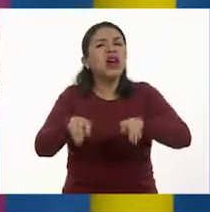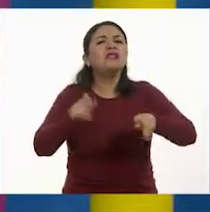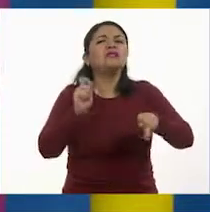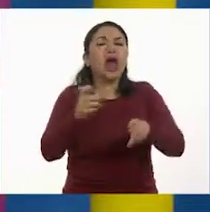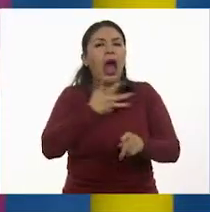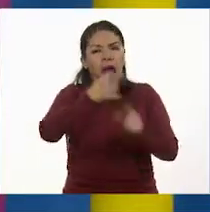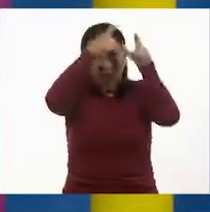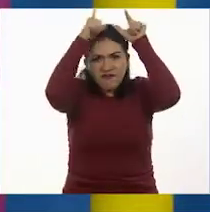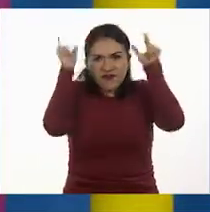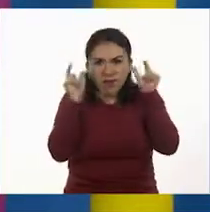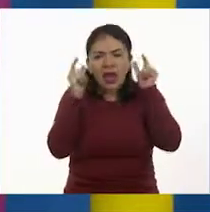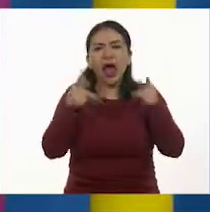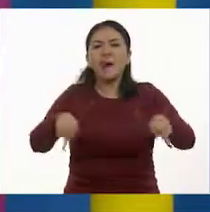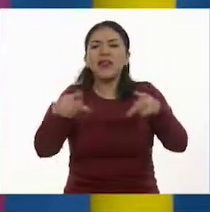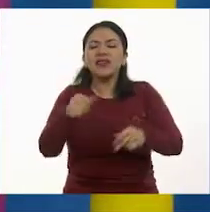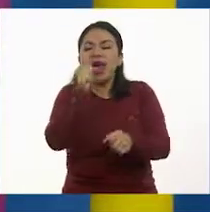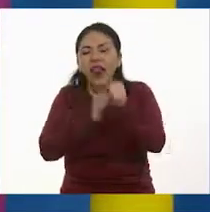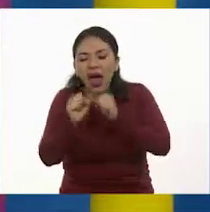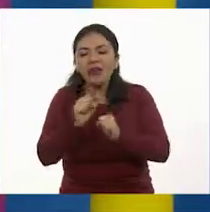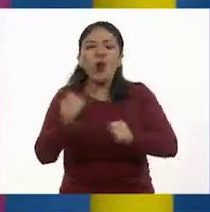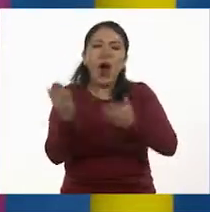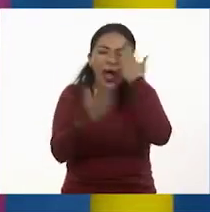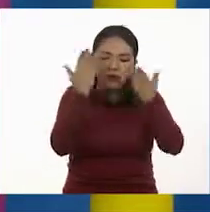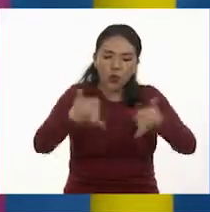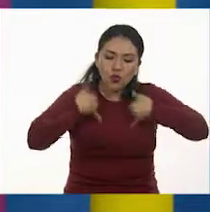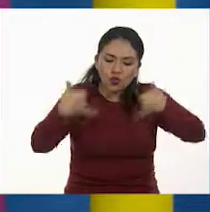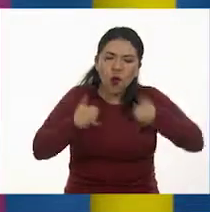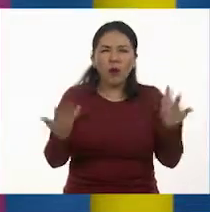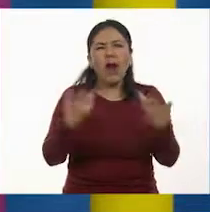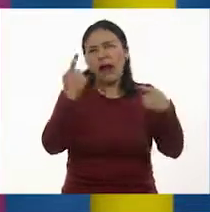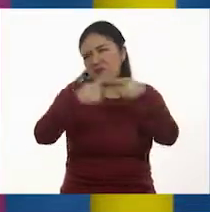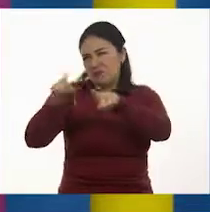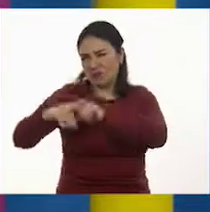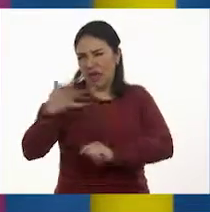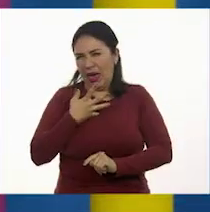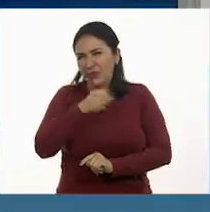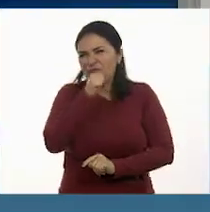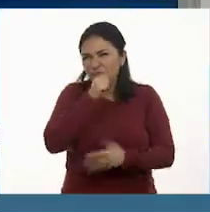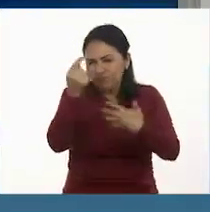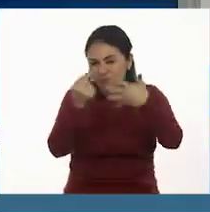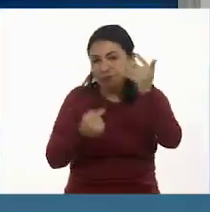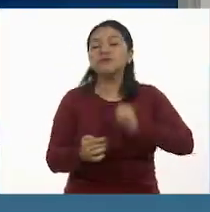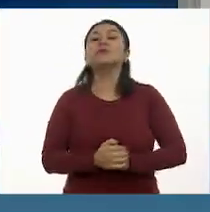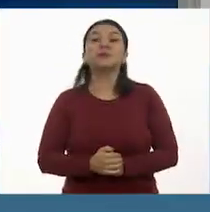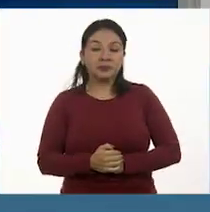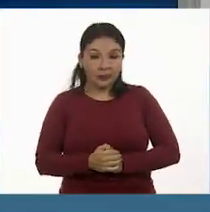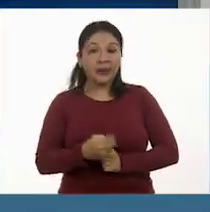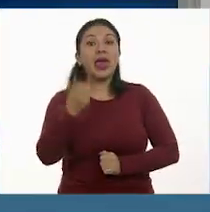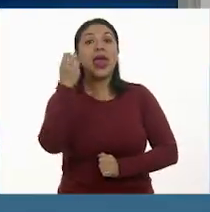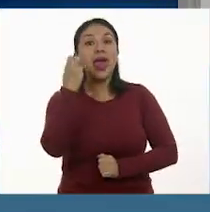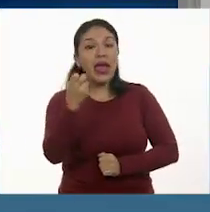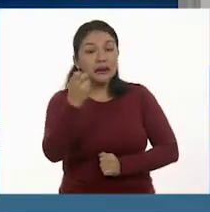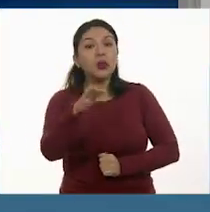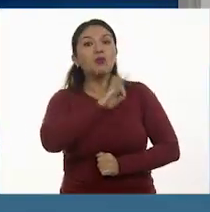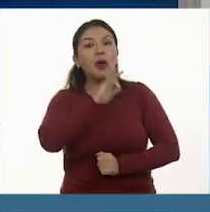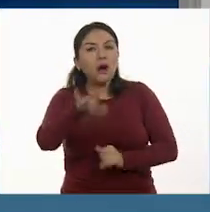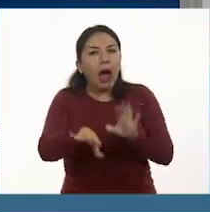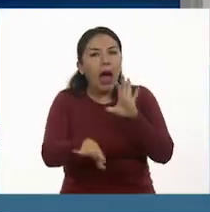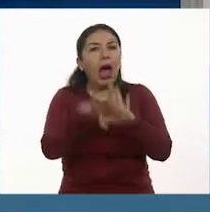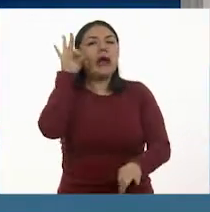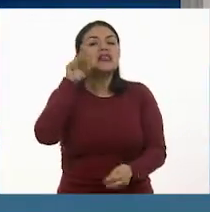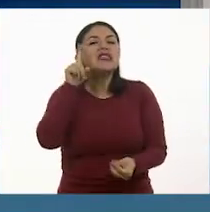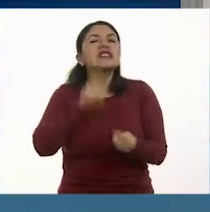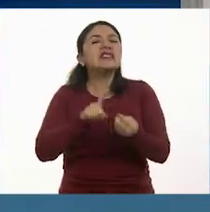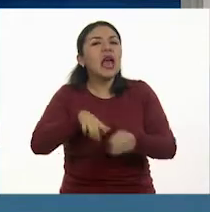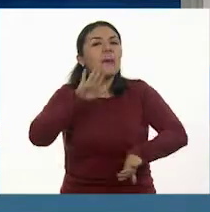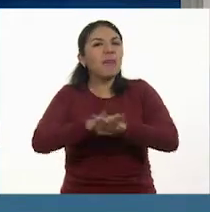una enfermera, un ganadero, campesino, estudiante, y así sucesivamente. Sí. ¿Eso nos da una pista de quién ha